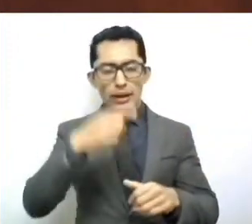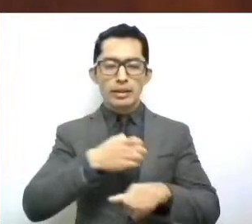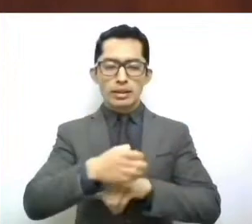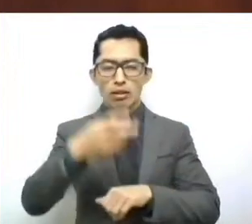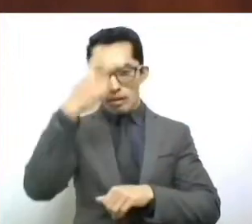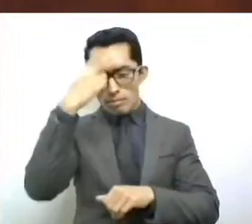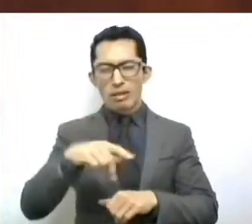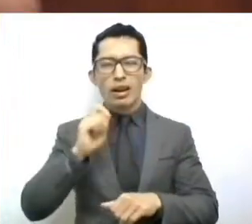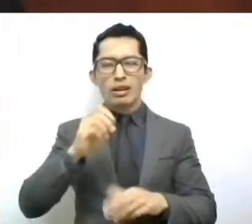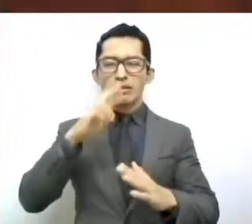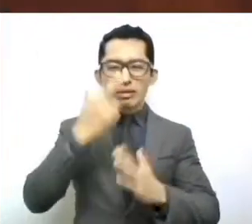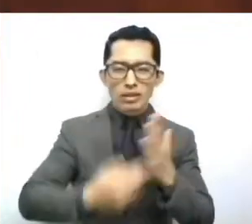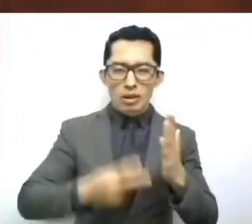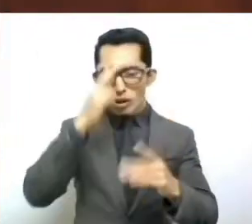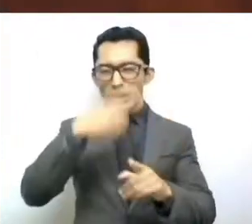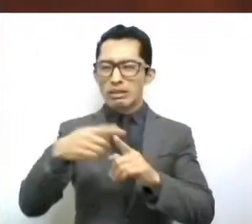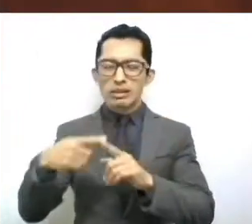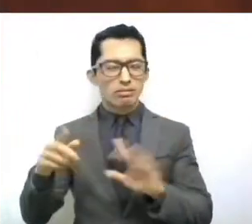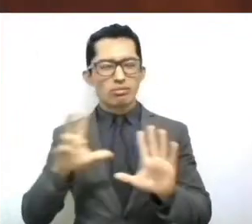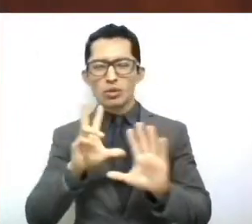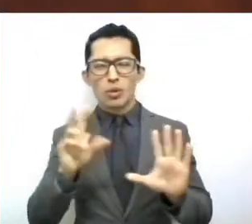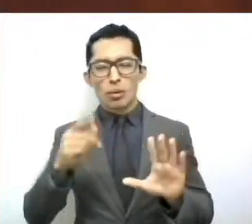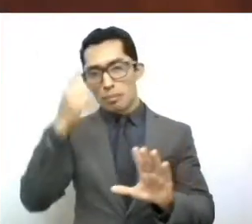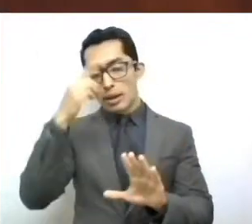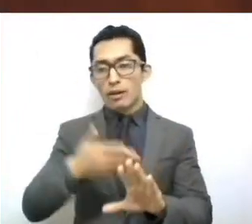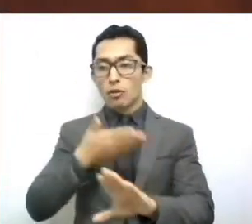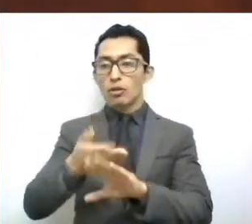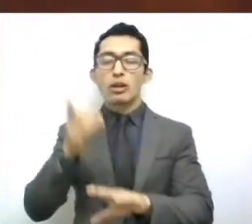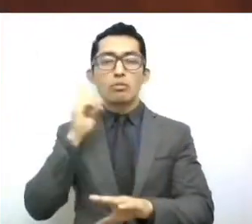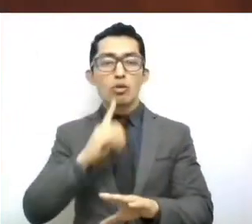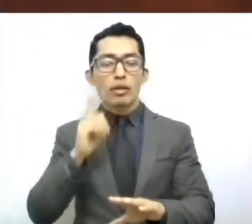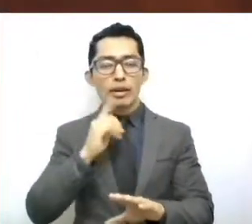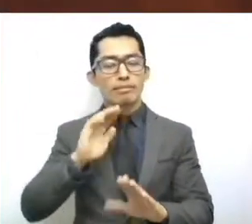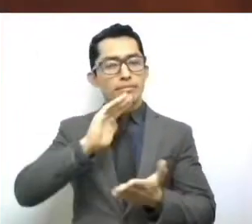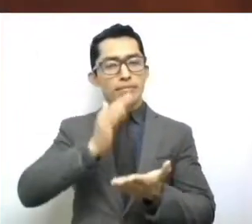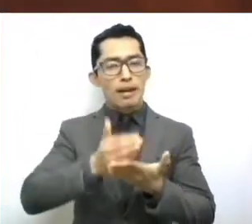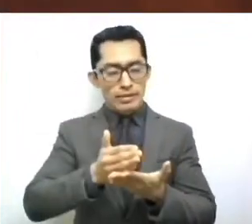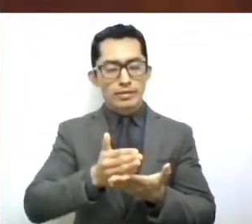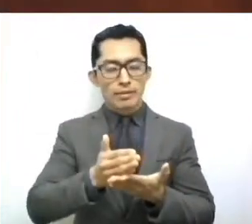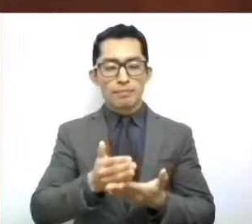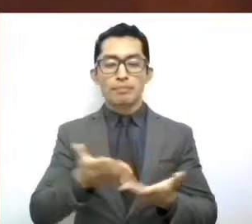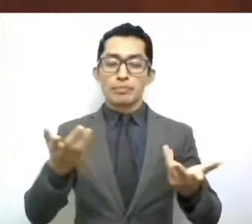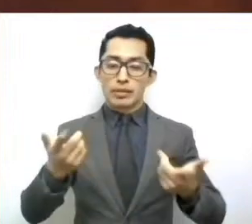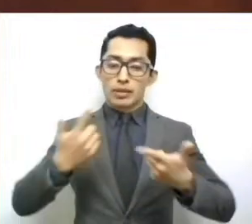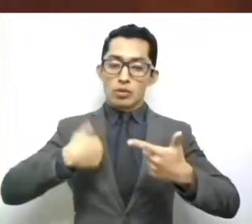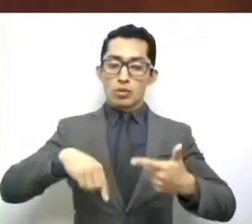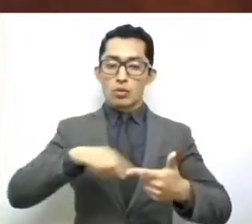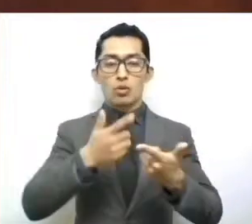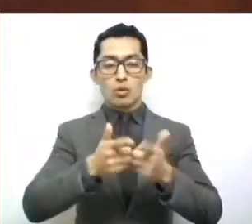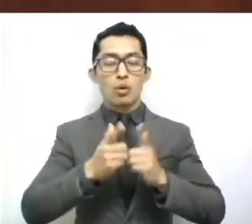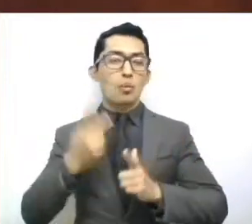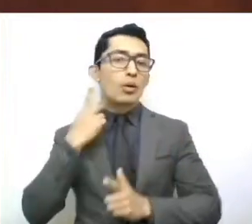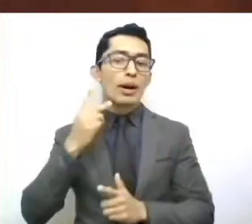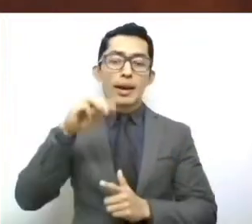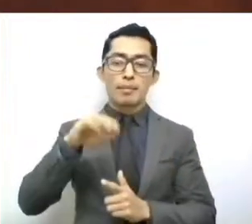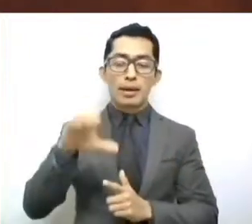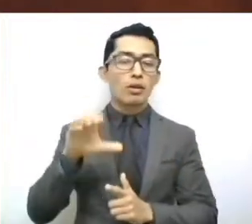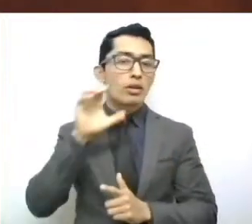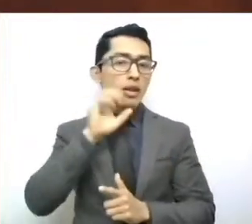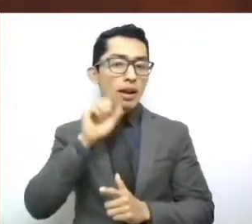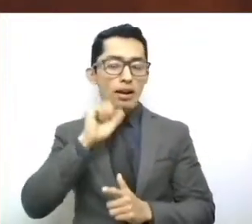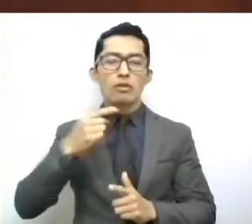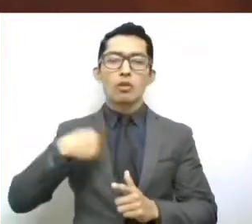en contra de las mujeres. Desde Movimiento Ciudadano impulsaremos lo necesario